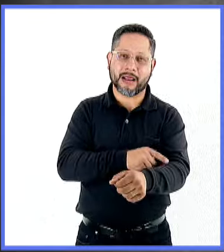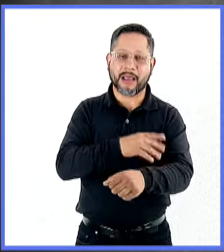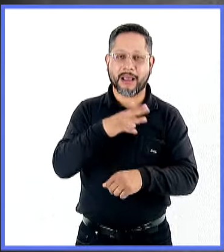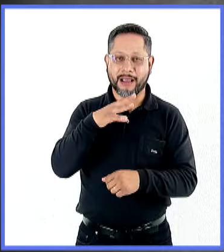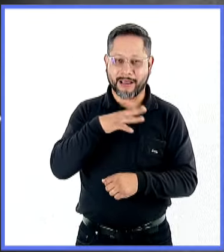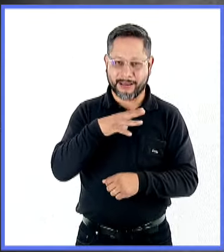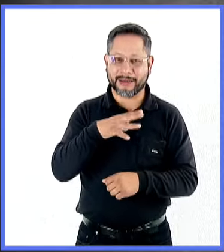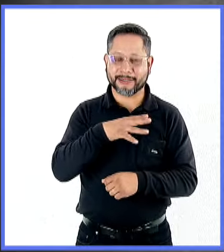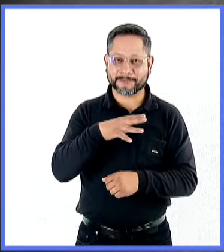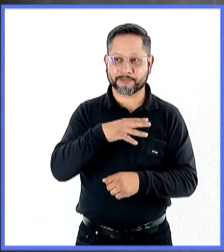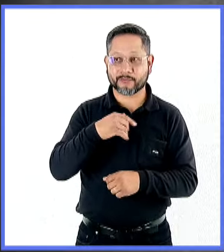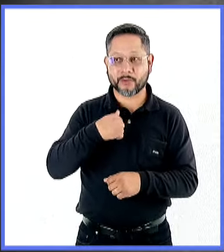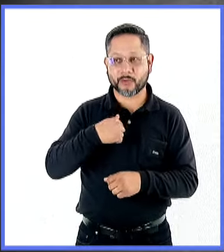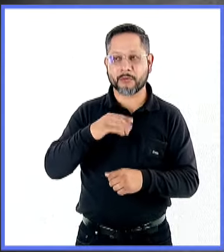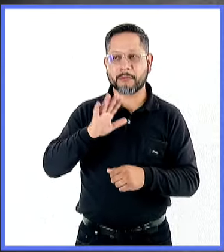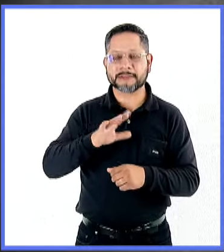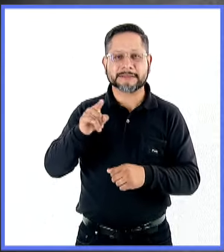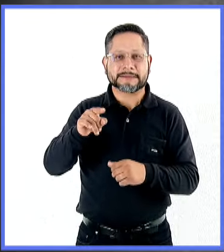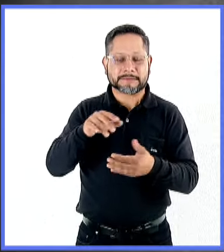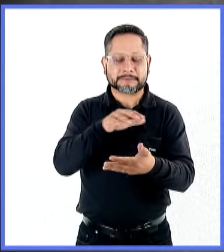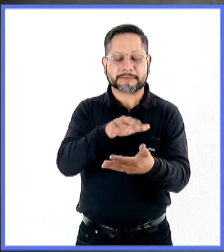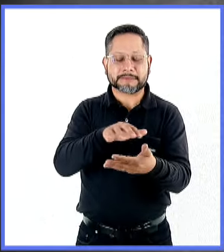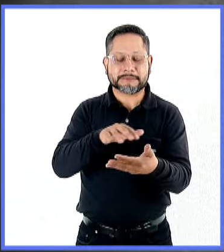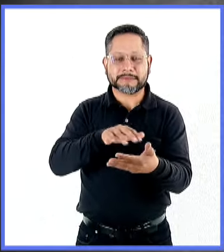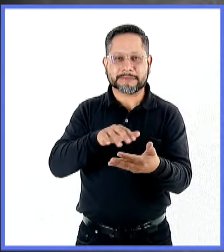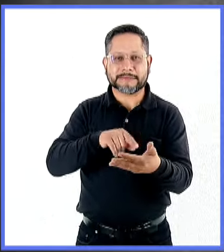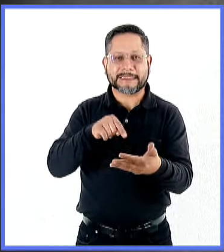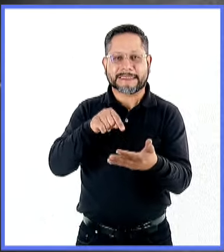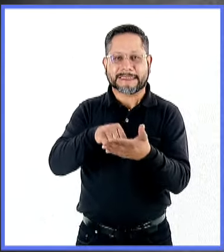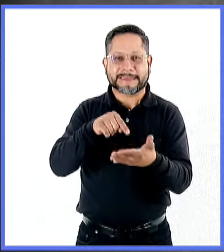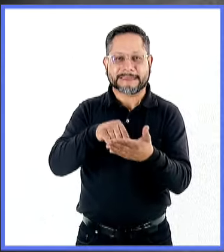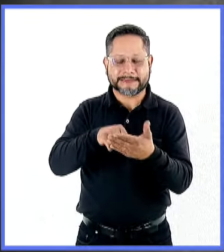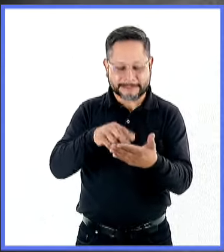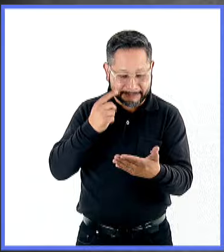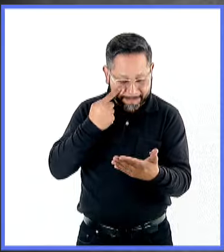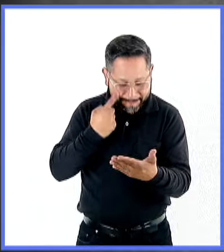o acordeón, como le decíamos en la facultad.